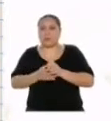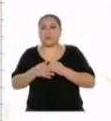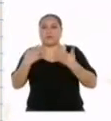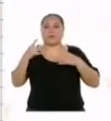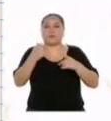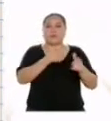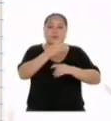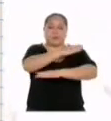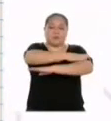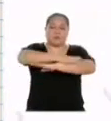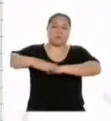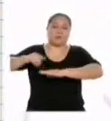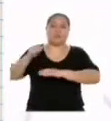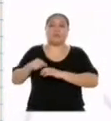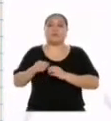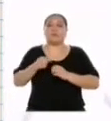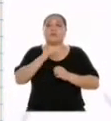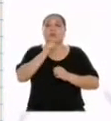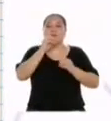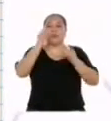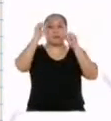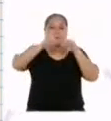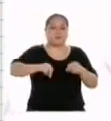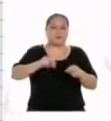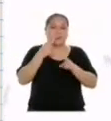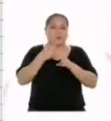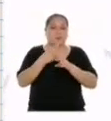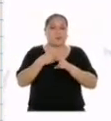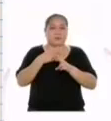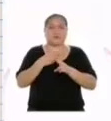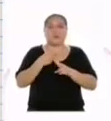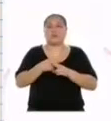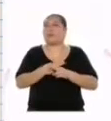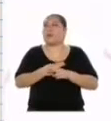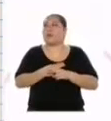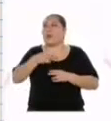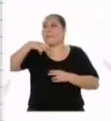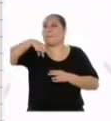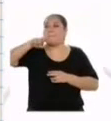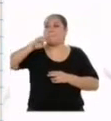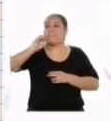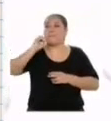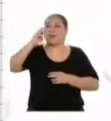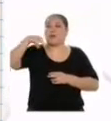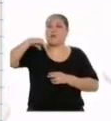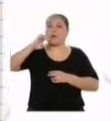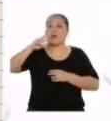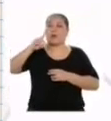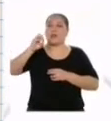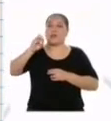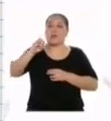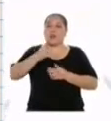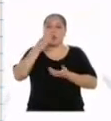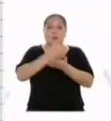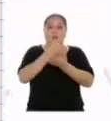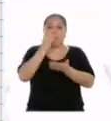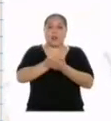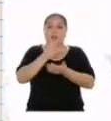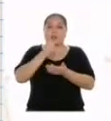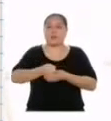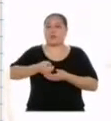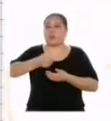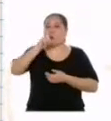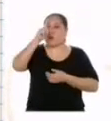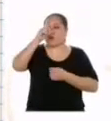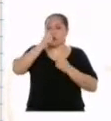horizontal. Sólo nos falta poner el nombre. ¿Cuál sería? Promedio de vasos de agua por día. Ahora pasemos al eje vertical.